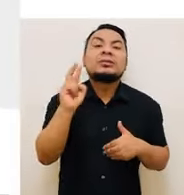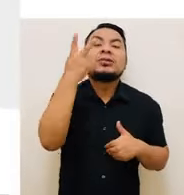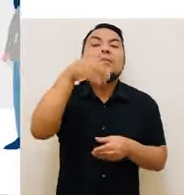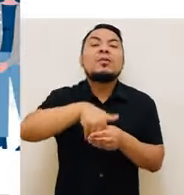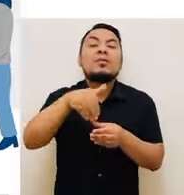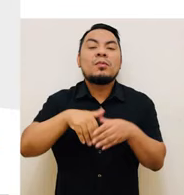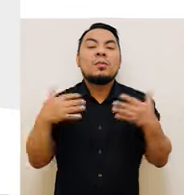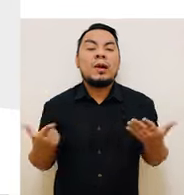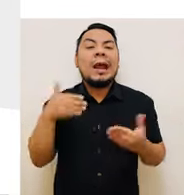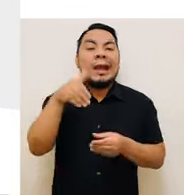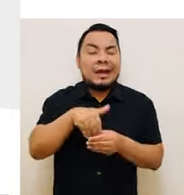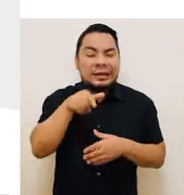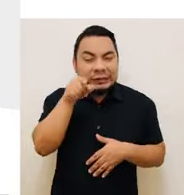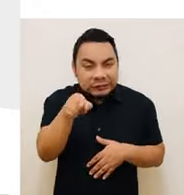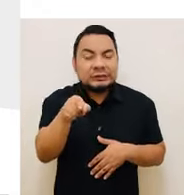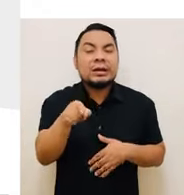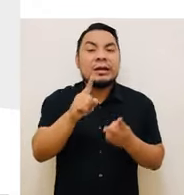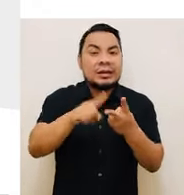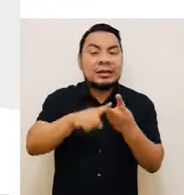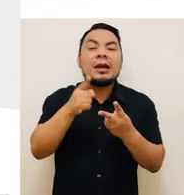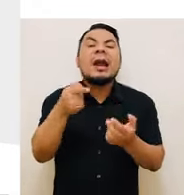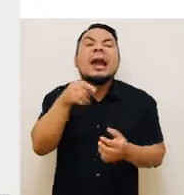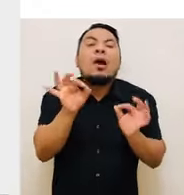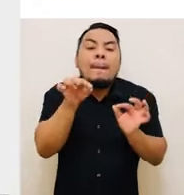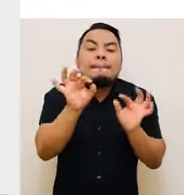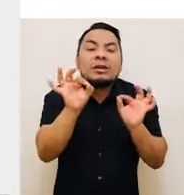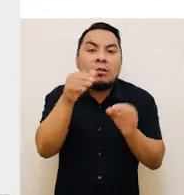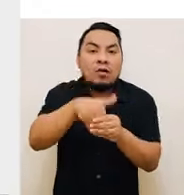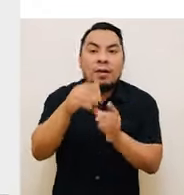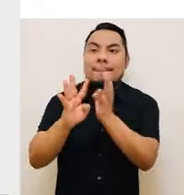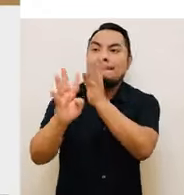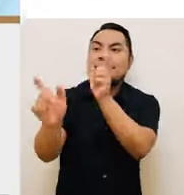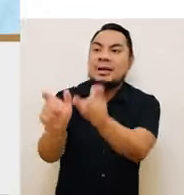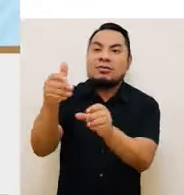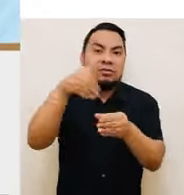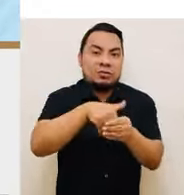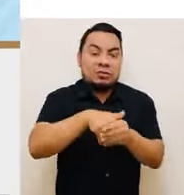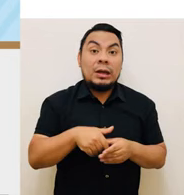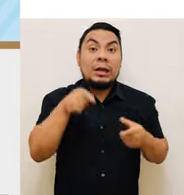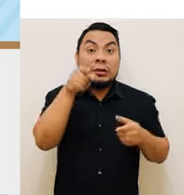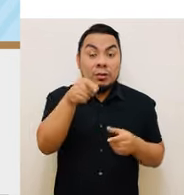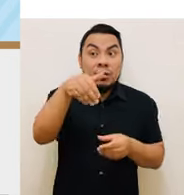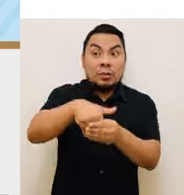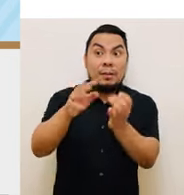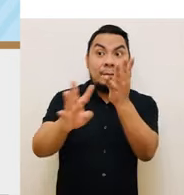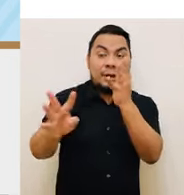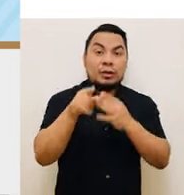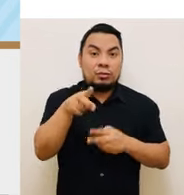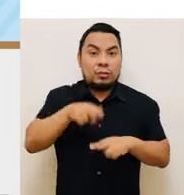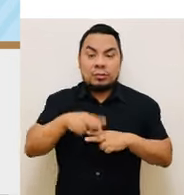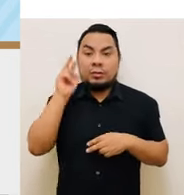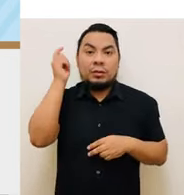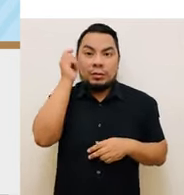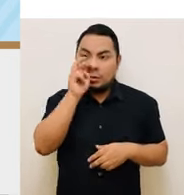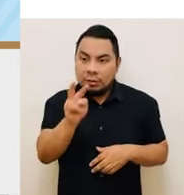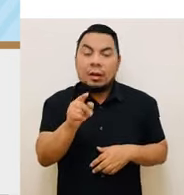momento de la jornada electoral y corresponde a la votación. Durante el sufragio, tienes derecho a lo siguiente. En primer lugar,